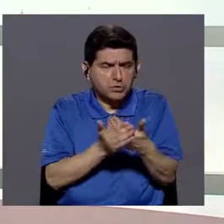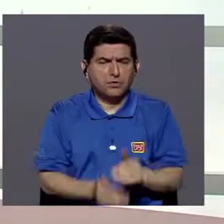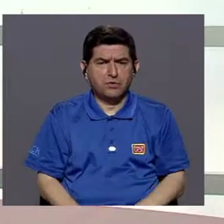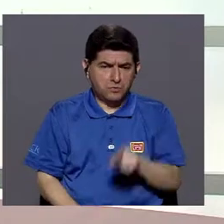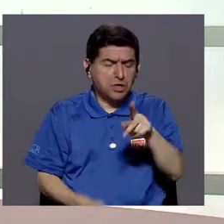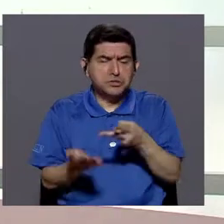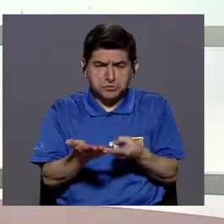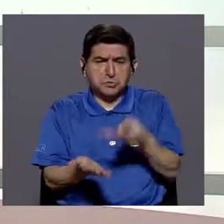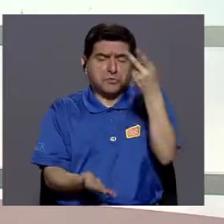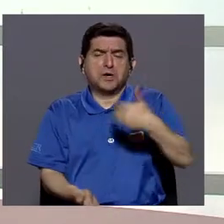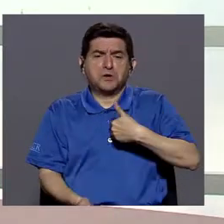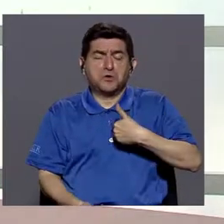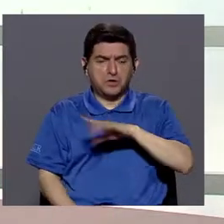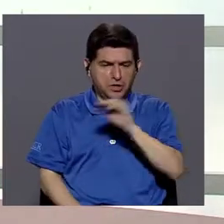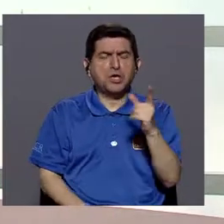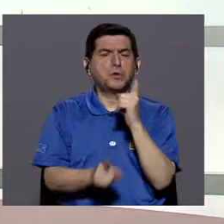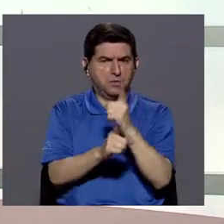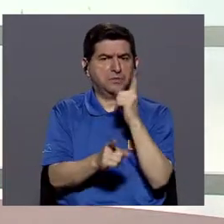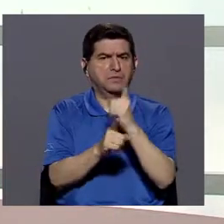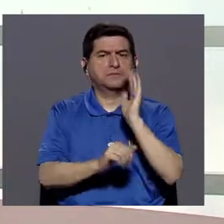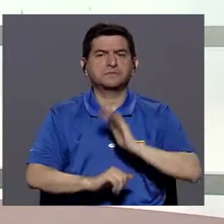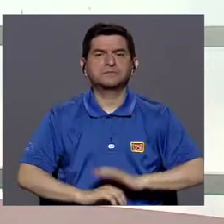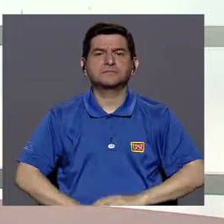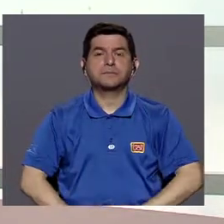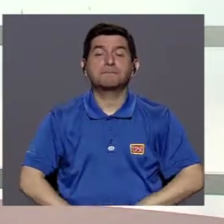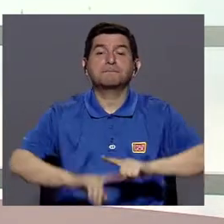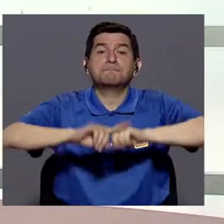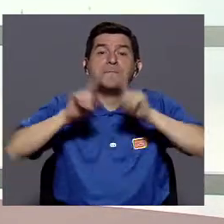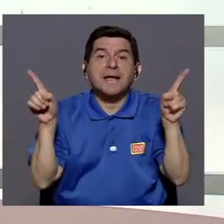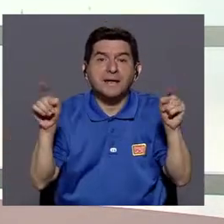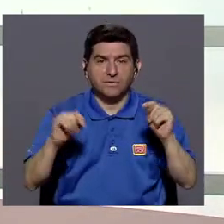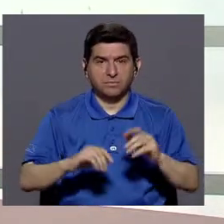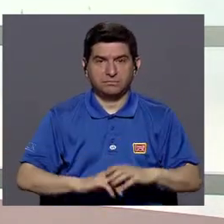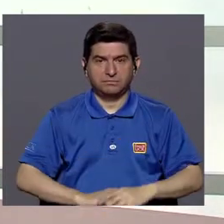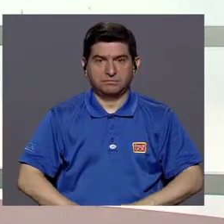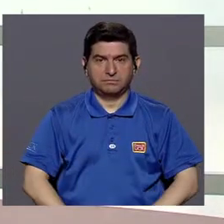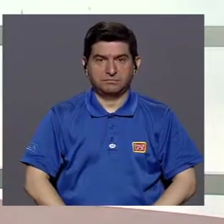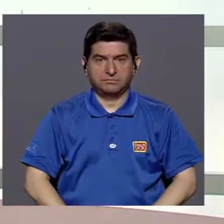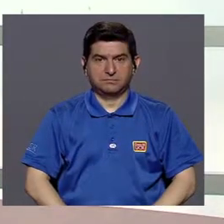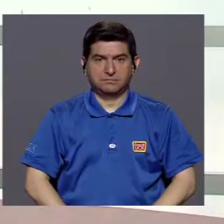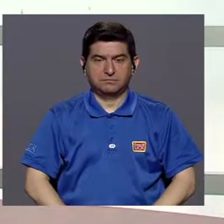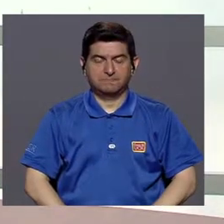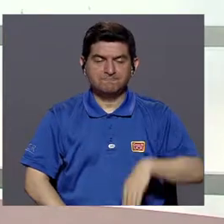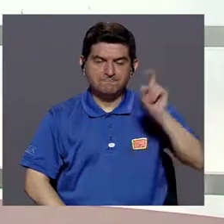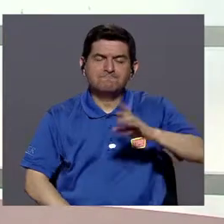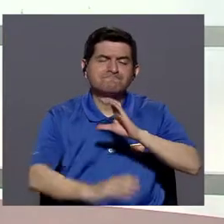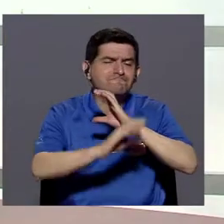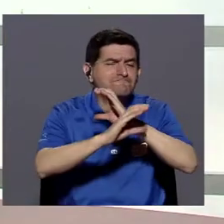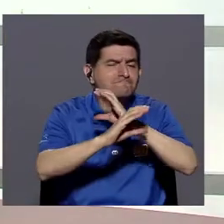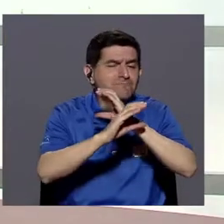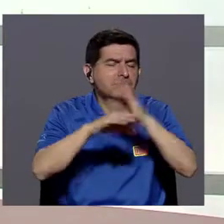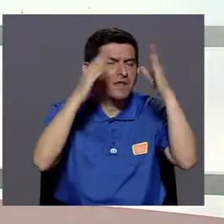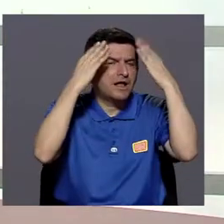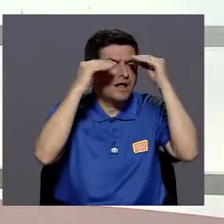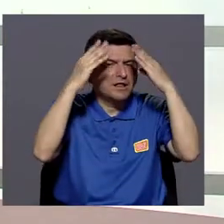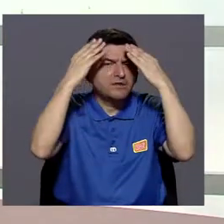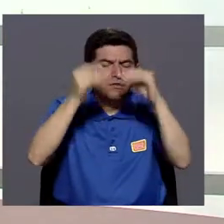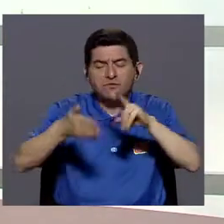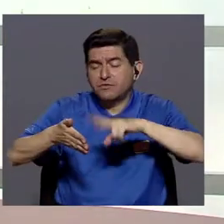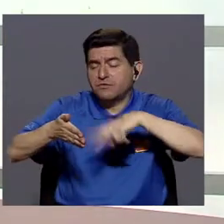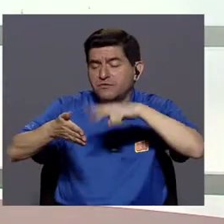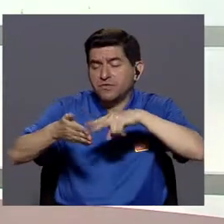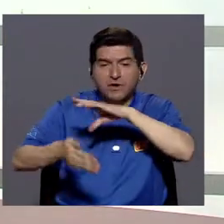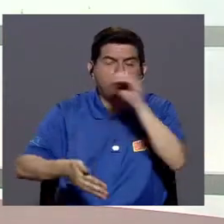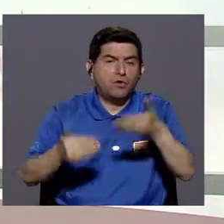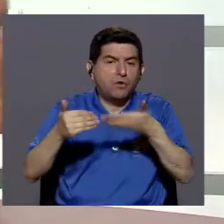totalmente válido y totalmente sano, pero también hay que tener cuidado con las informaciones que se leen